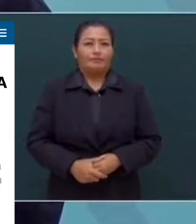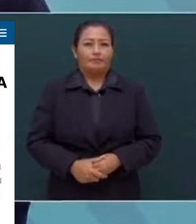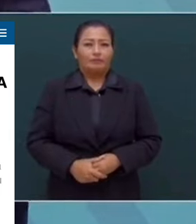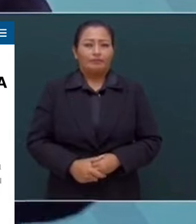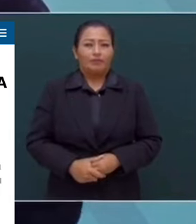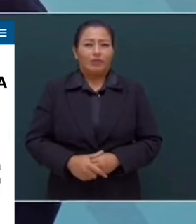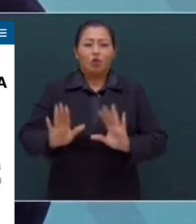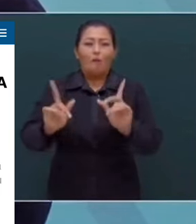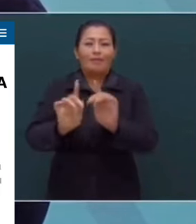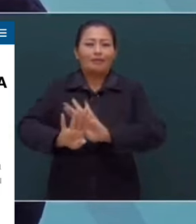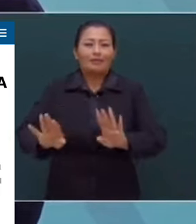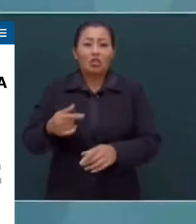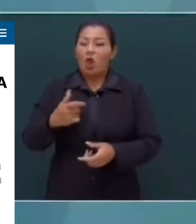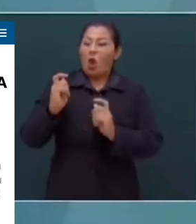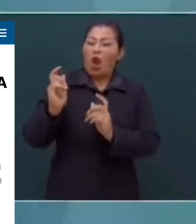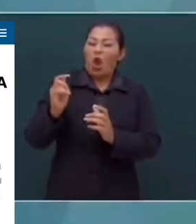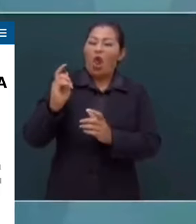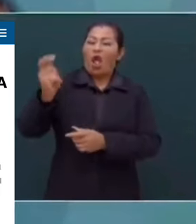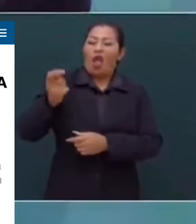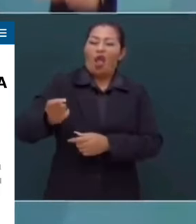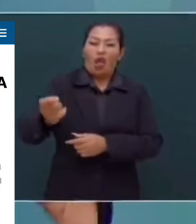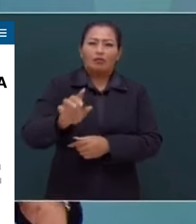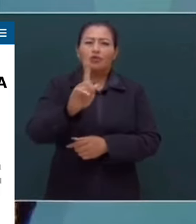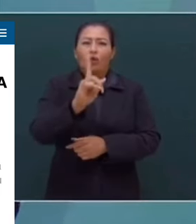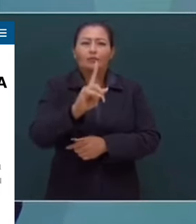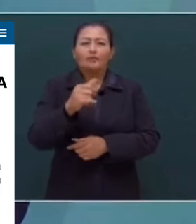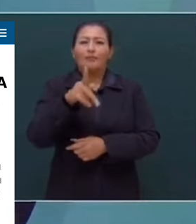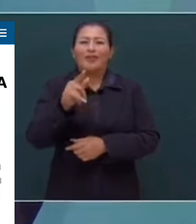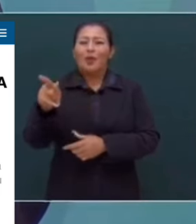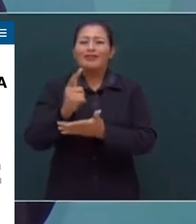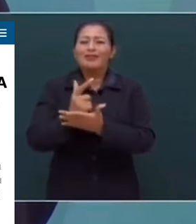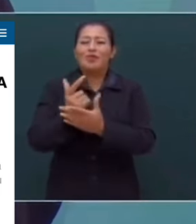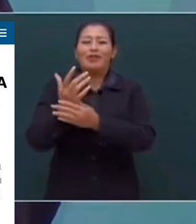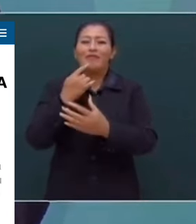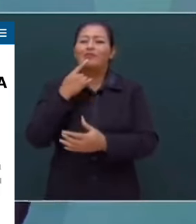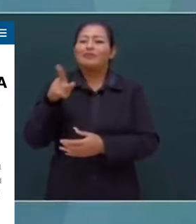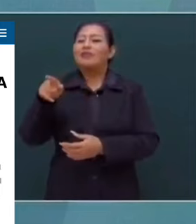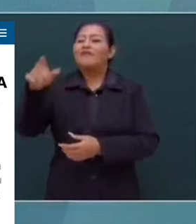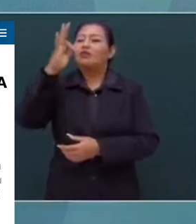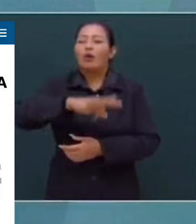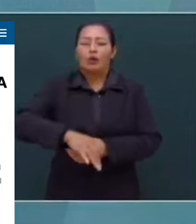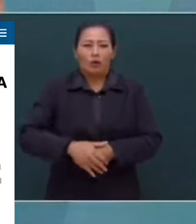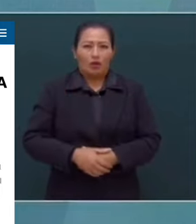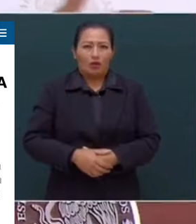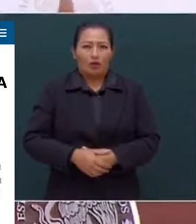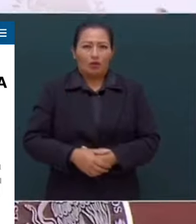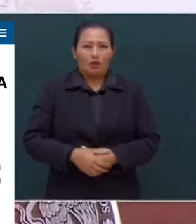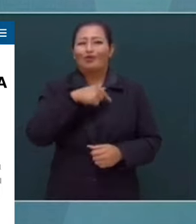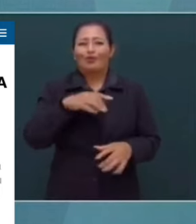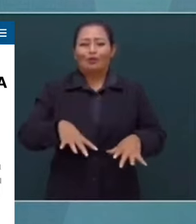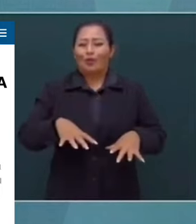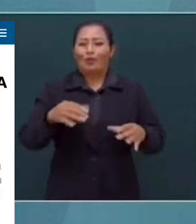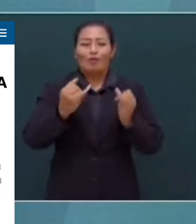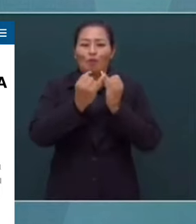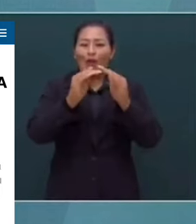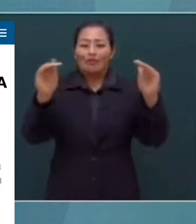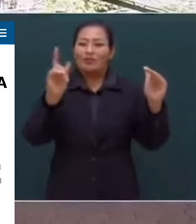Es muchísimo mejor. Mucho mejor. Poner al descubierto. A todos estos farsantes. Que presentarles denuncia.